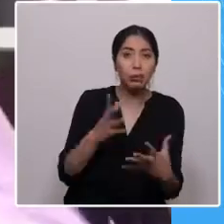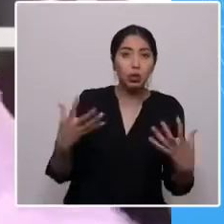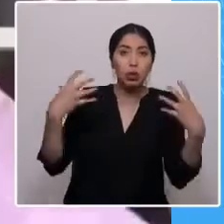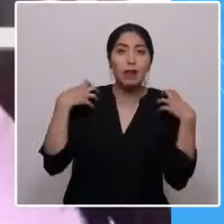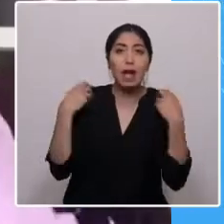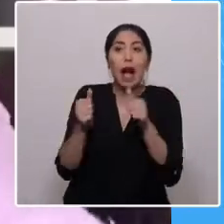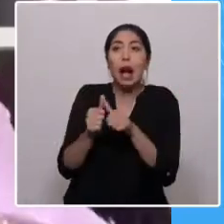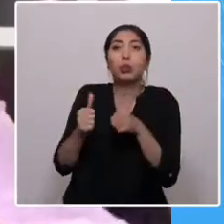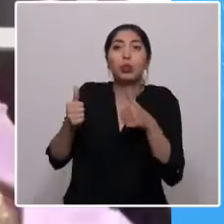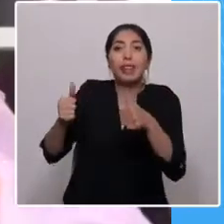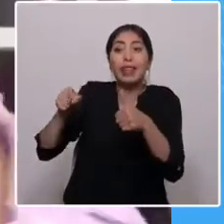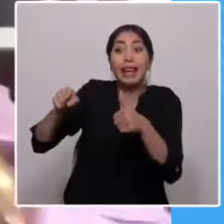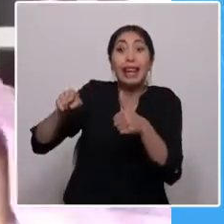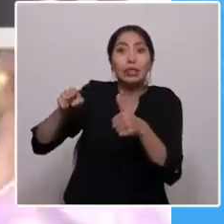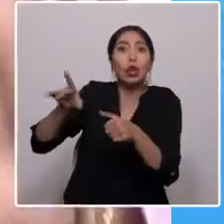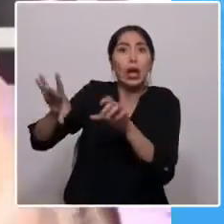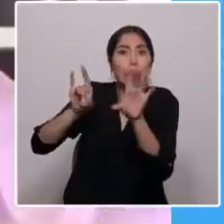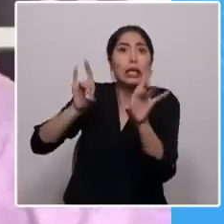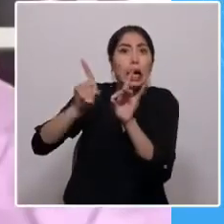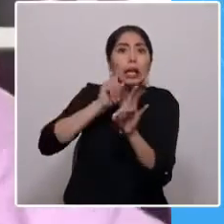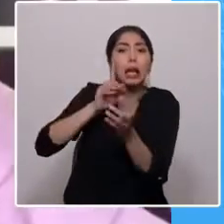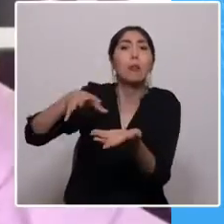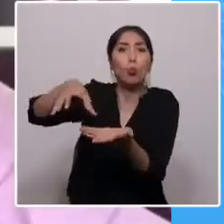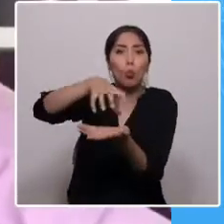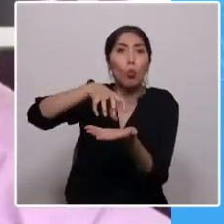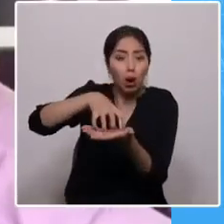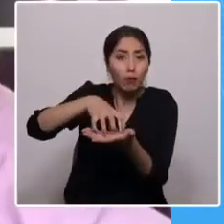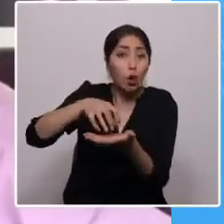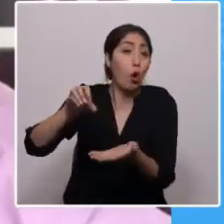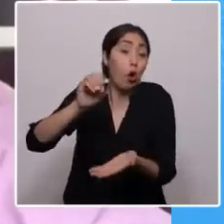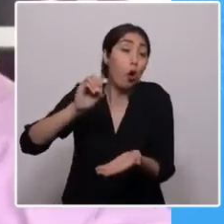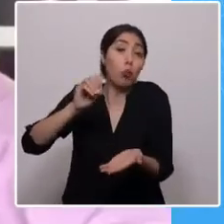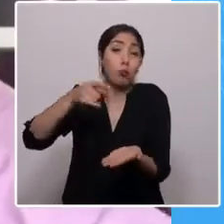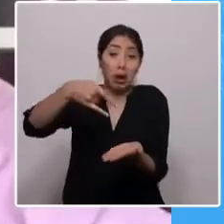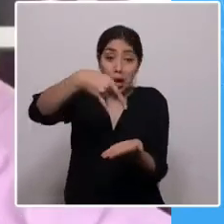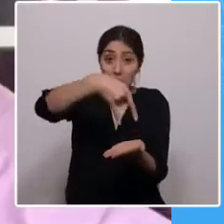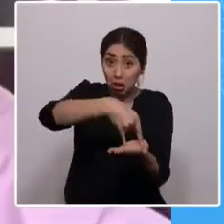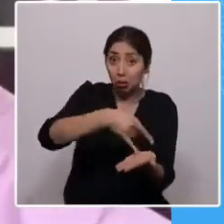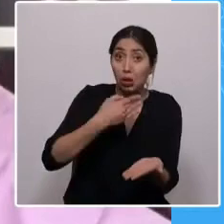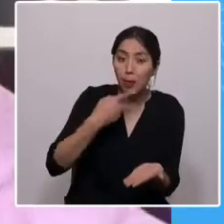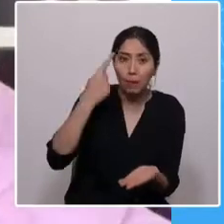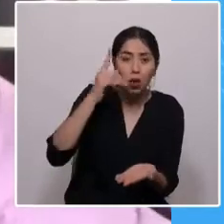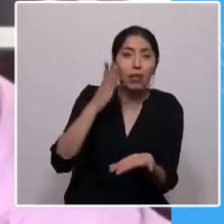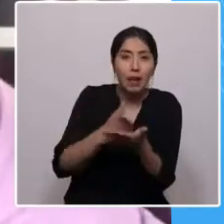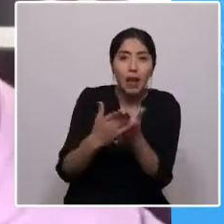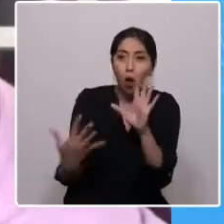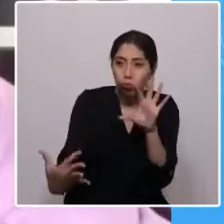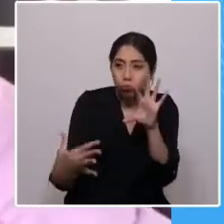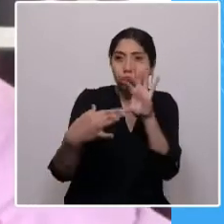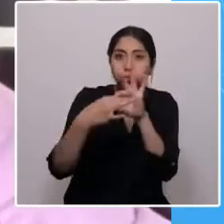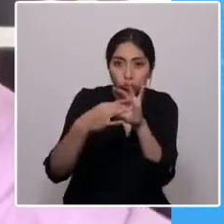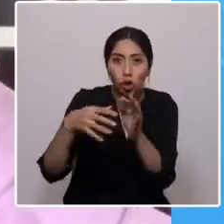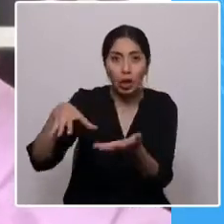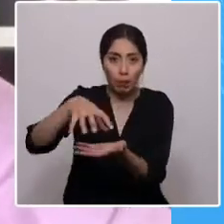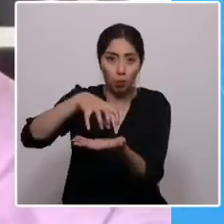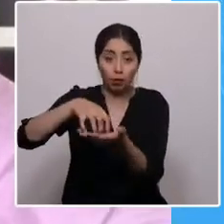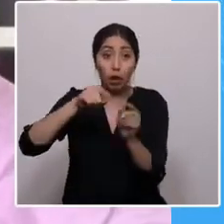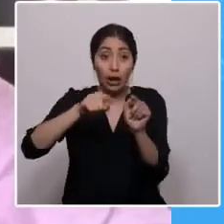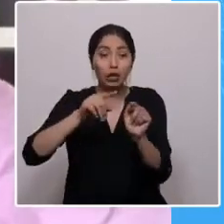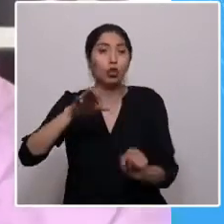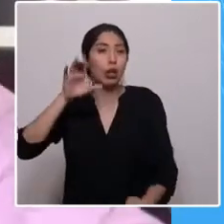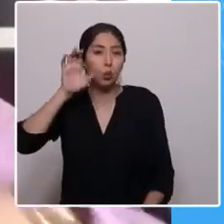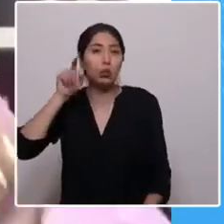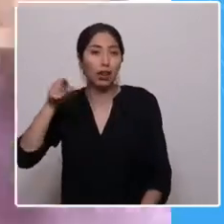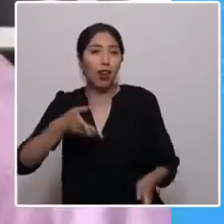pueblo, o por el Parlamento, pero por un periodo determinado y con bienes que sean comunes a todo el pueblo. Eso es lo que he escuchado en la calle. En los